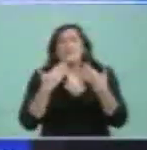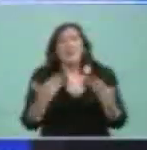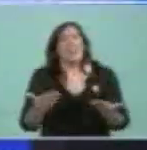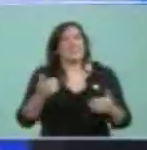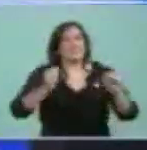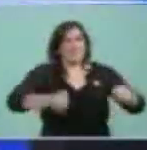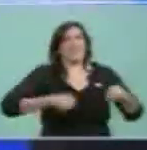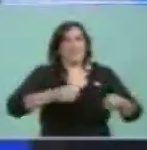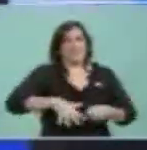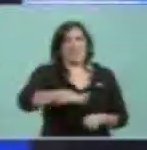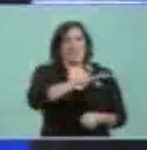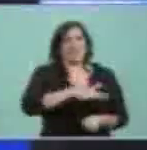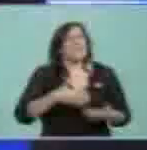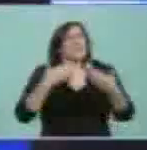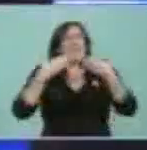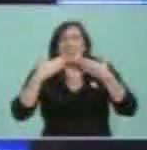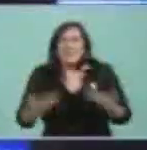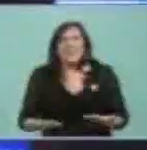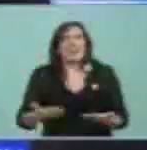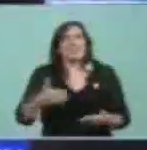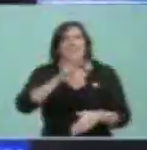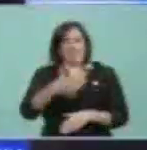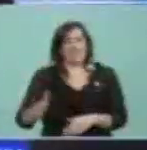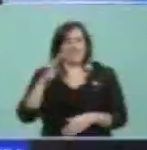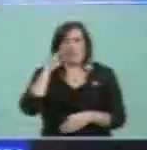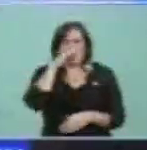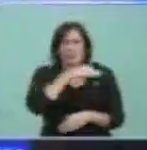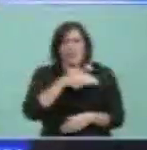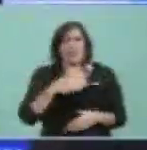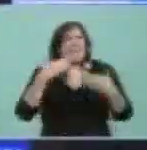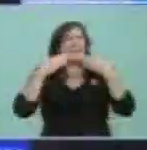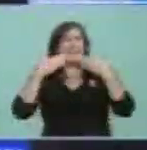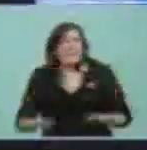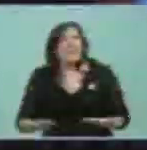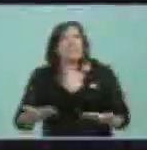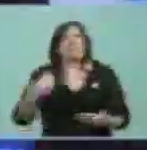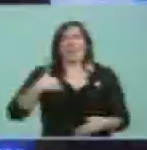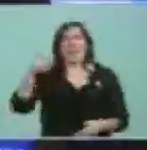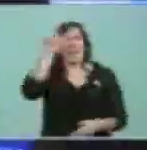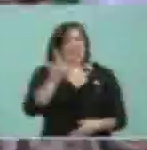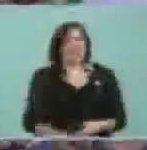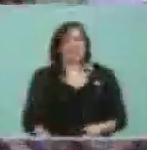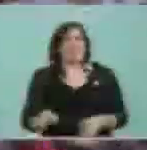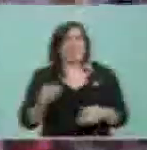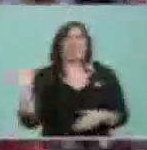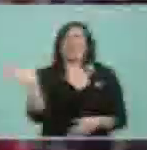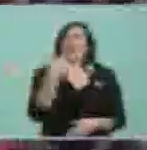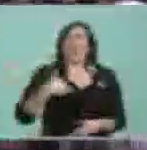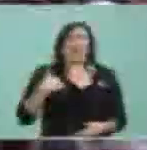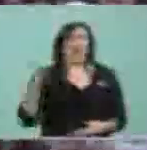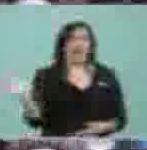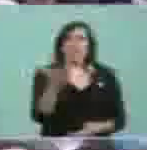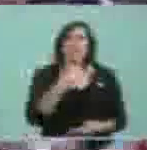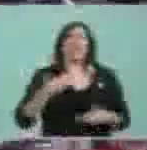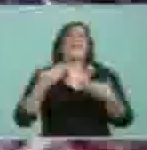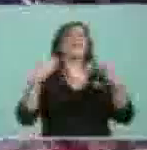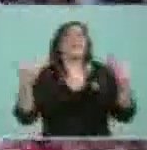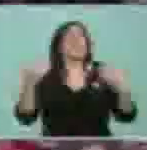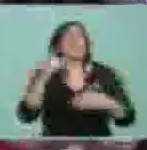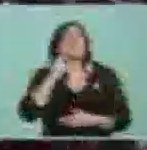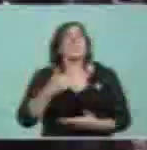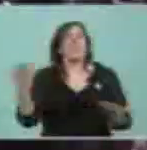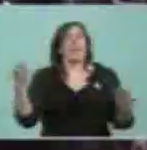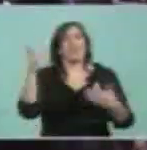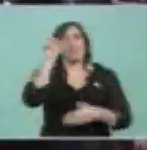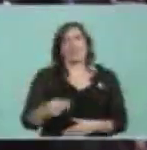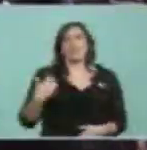Bariloche, muchas gracias Río Negro, muchas gracias Argentina, compatriotas, feliz día